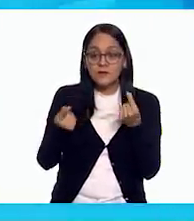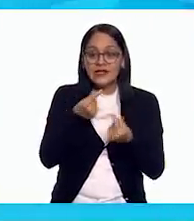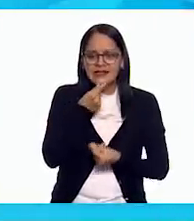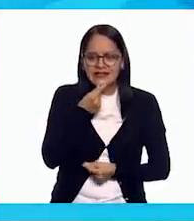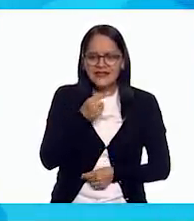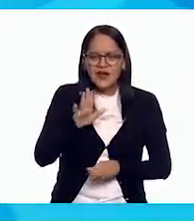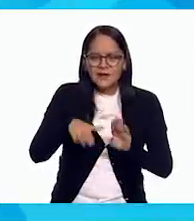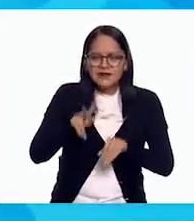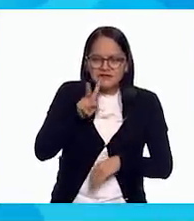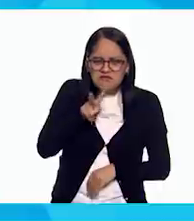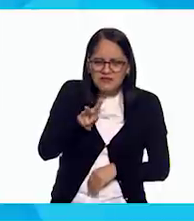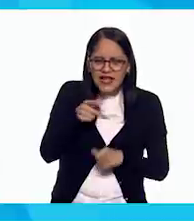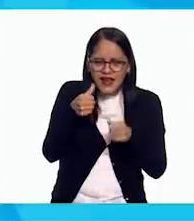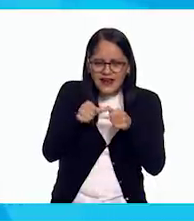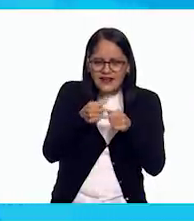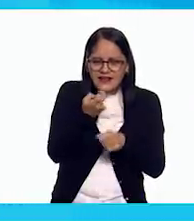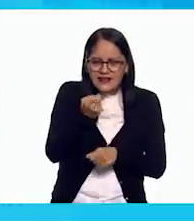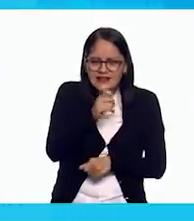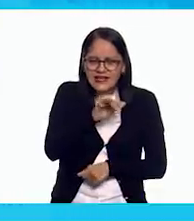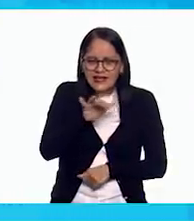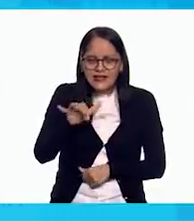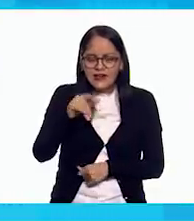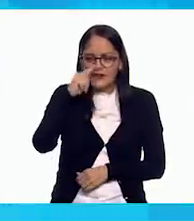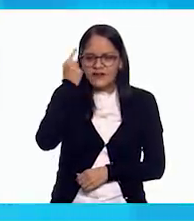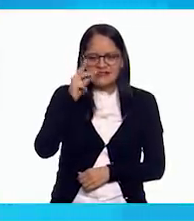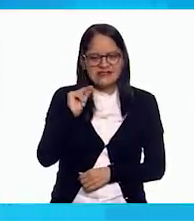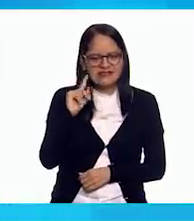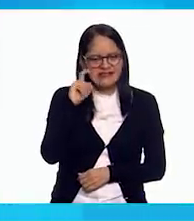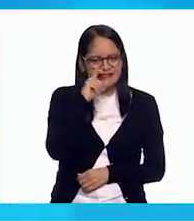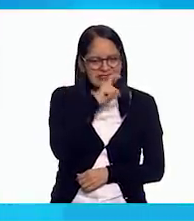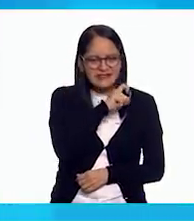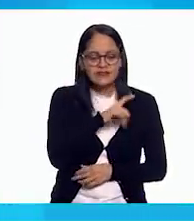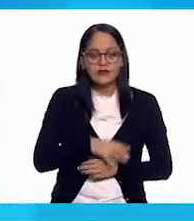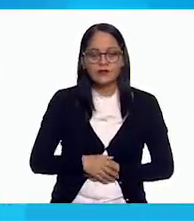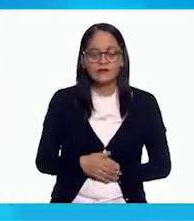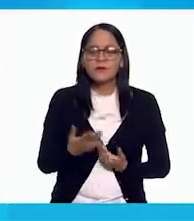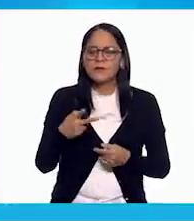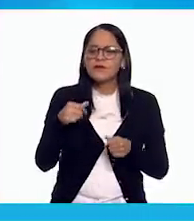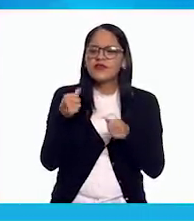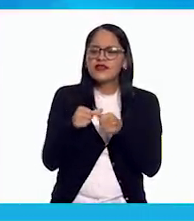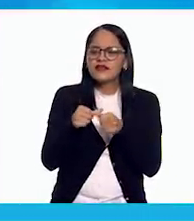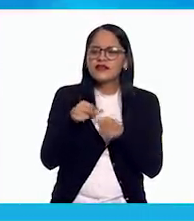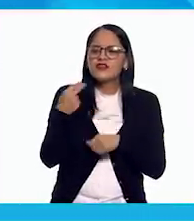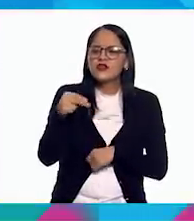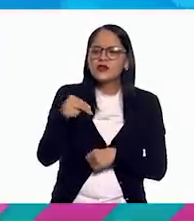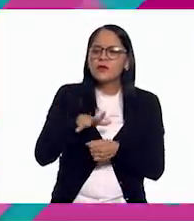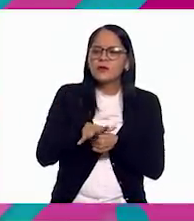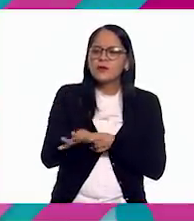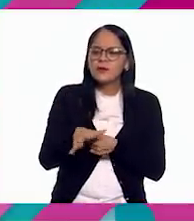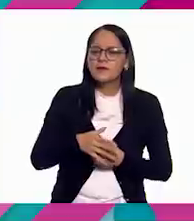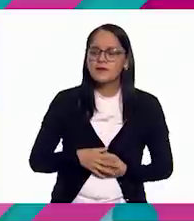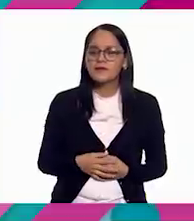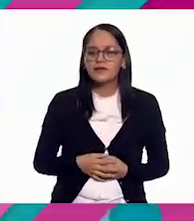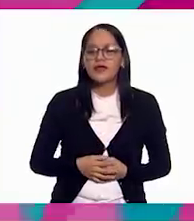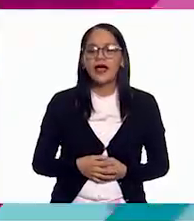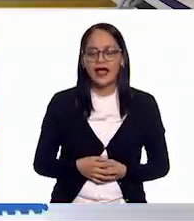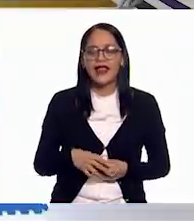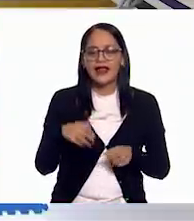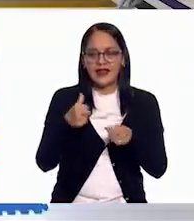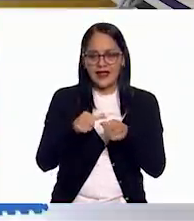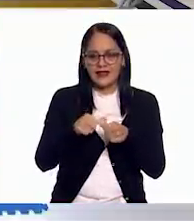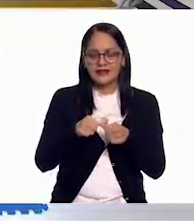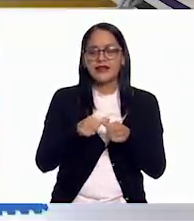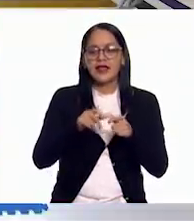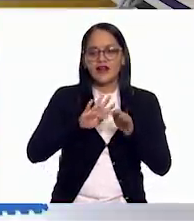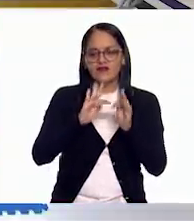trabajo a veces leer. Cierto, tienes toda la razón. letra es? ¿Qué tipo de letra es? Esa es la letra manuscrita.